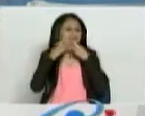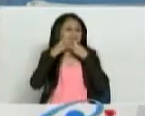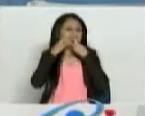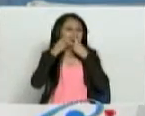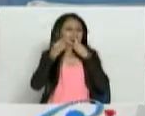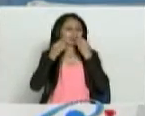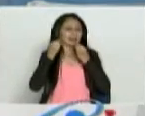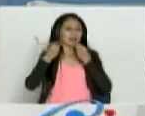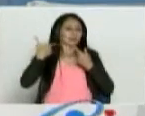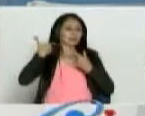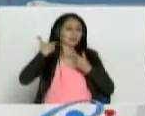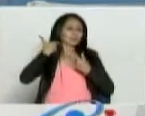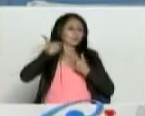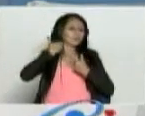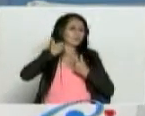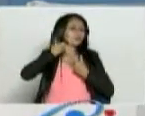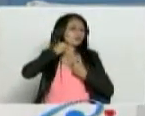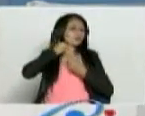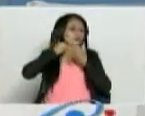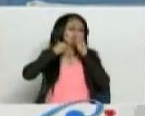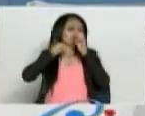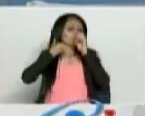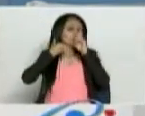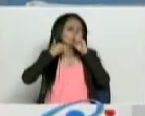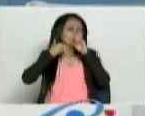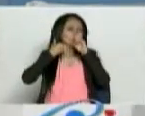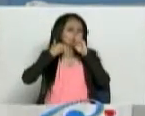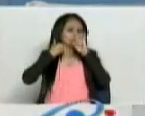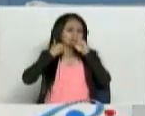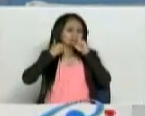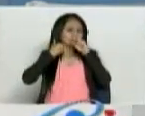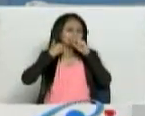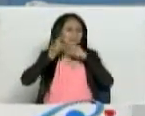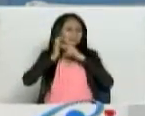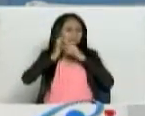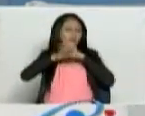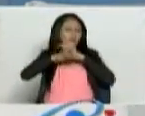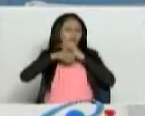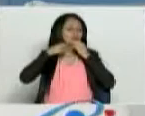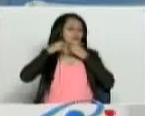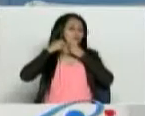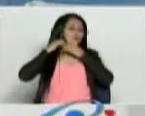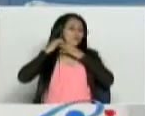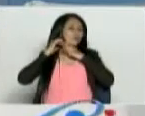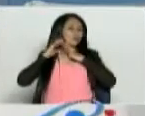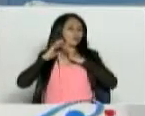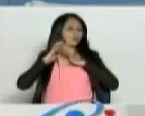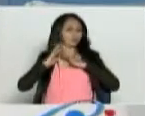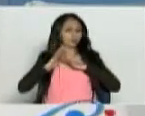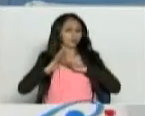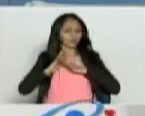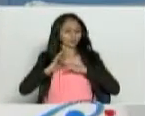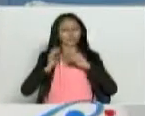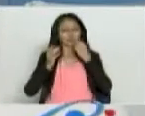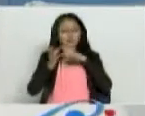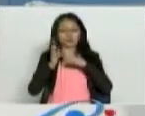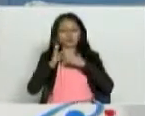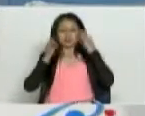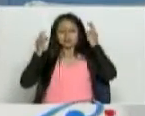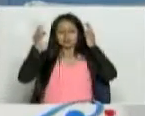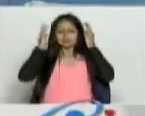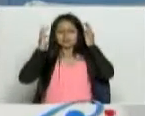la toxina botulínica para relajar el músculo. Y ese es el tratamiento. La acupuntura le va a servir mucho.